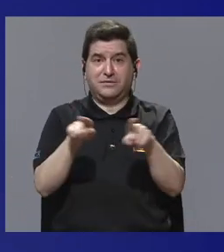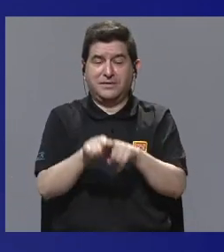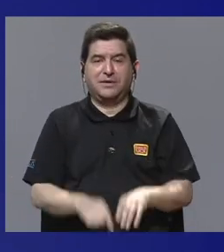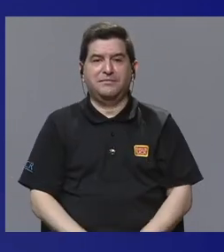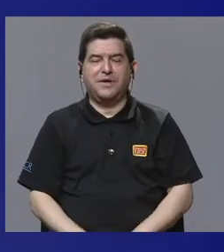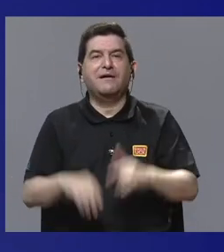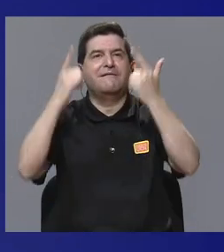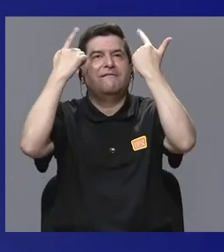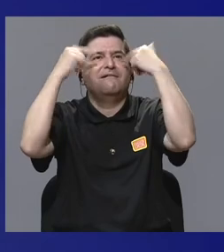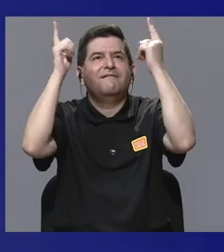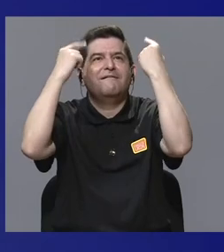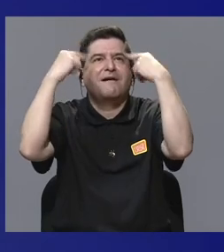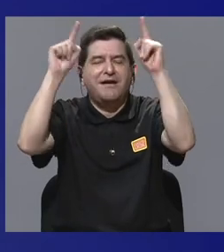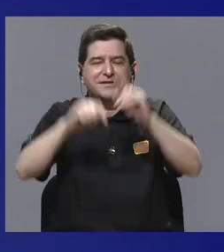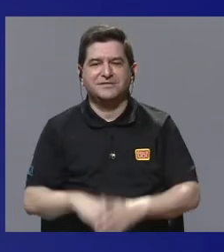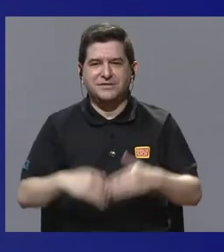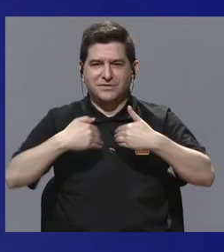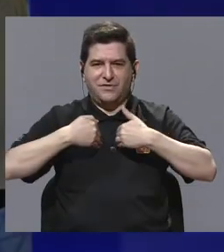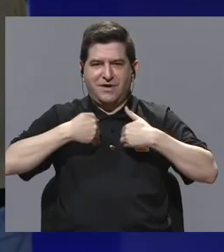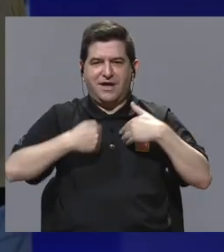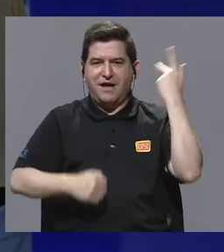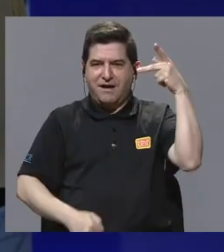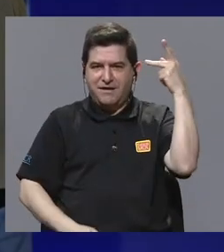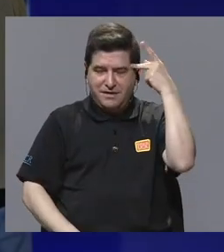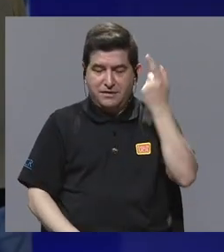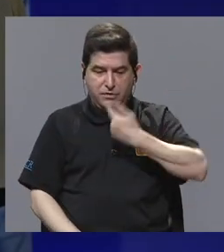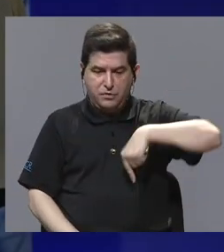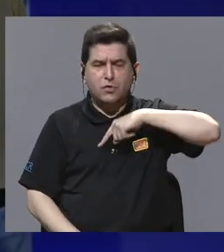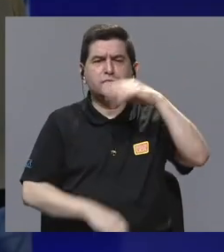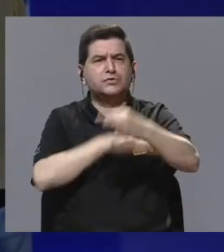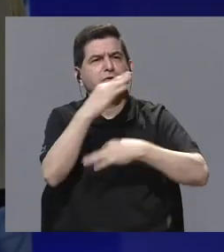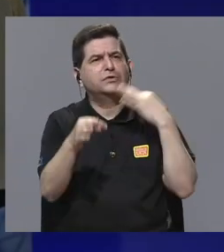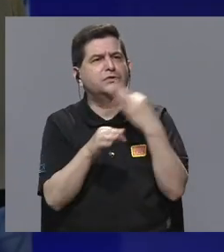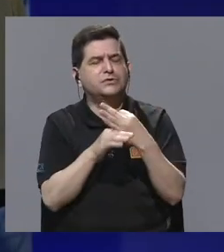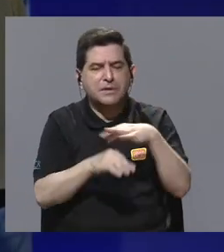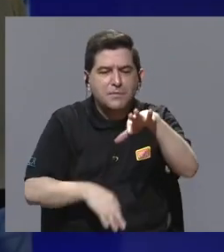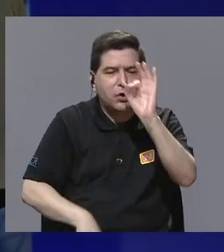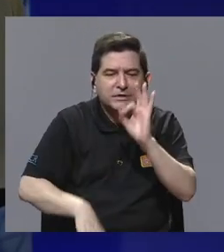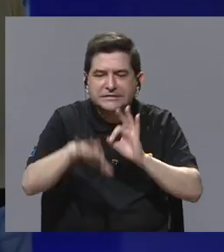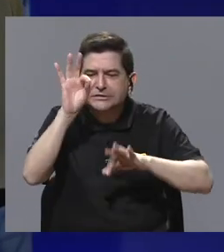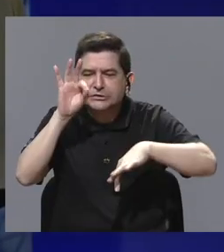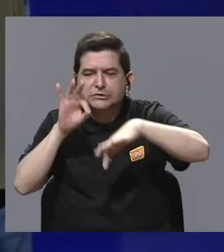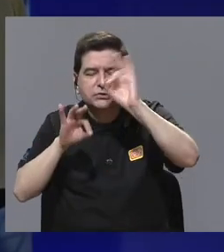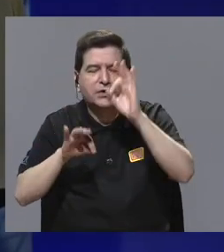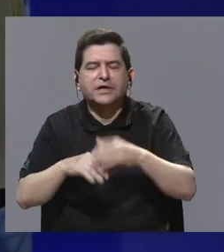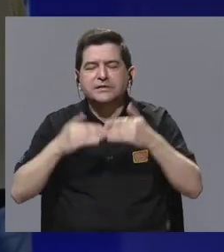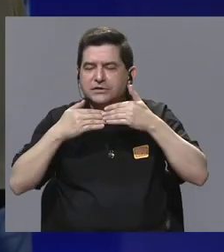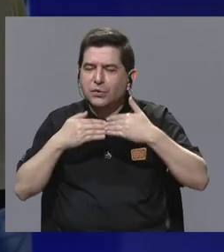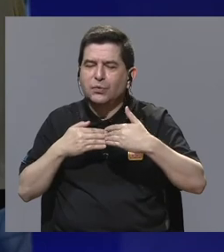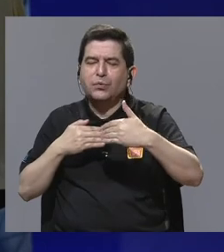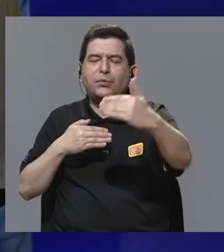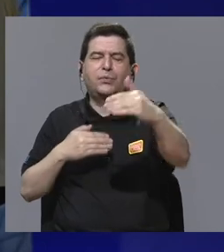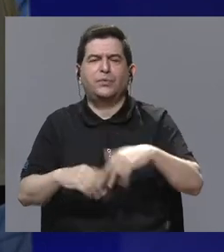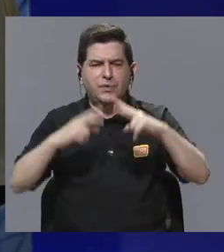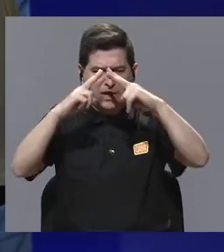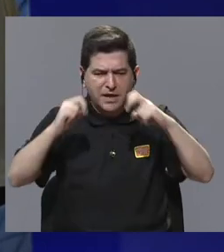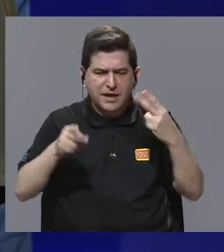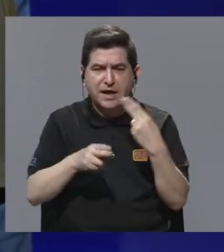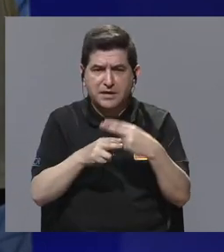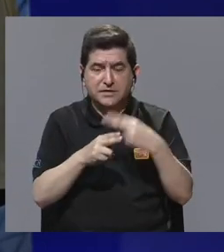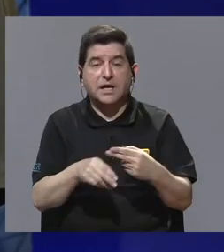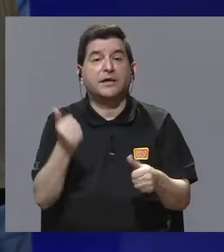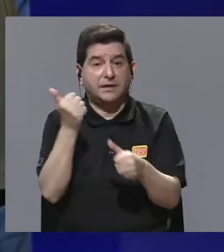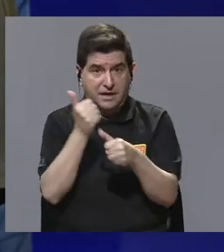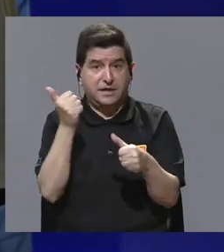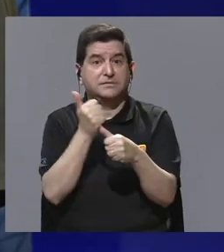logro de Animales Políticos. Hicimos una especie de casting, digamos, bastante extenso, revisamos muchísimos nombres, nos asesoramos,